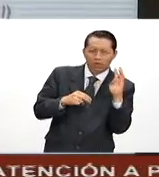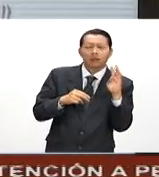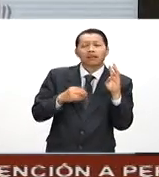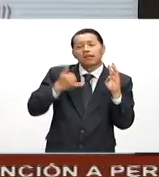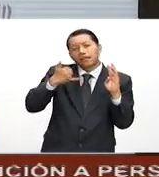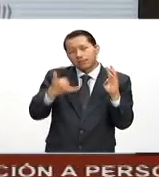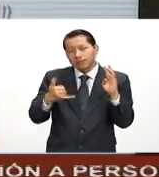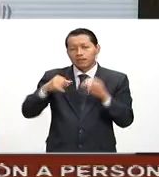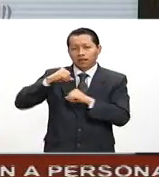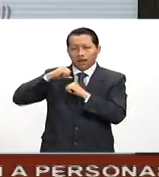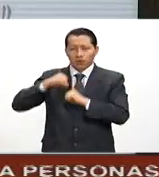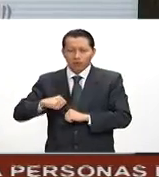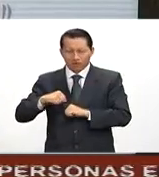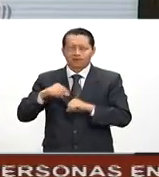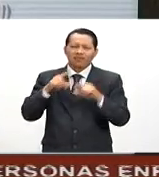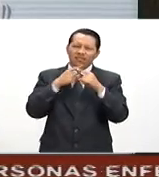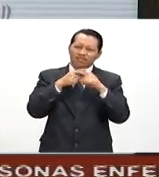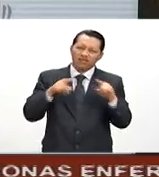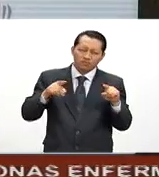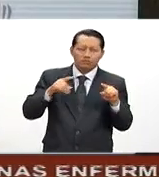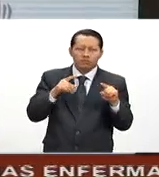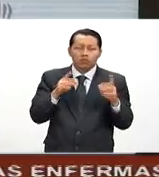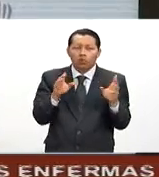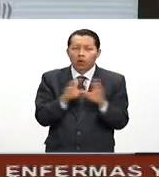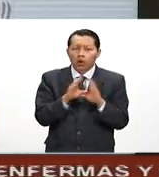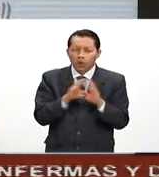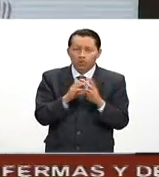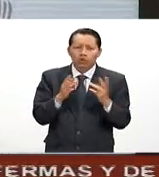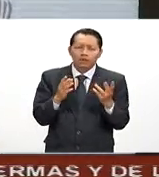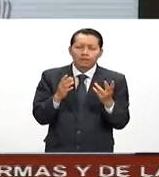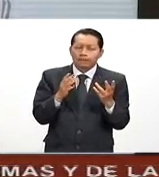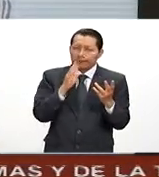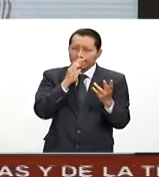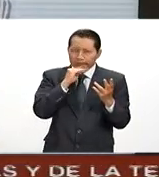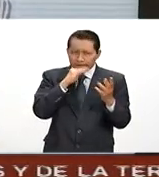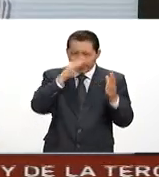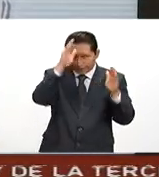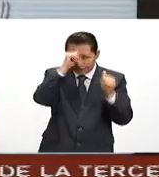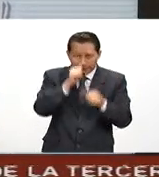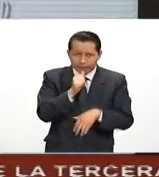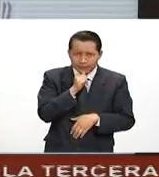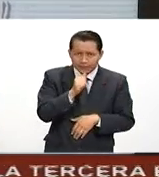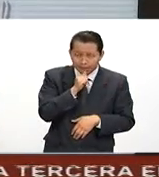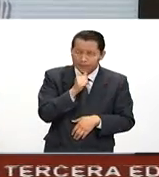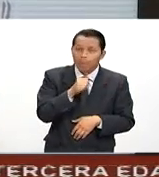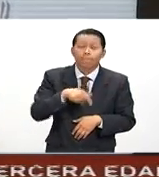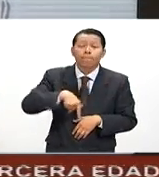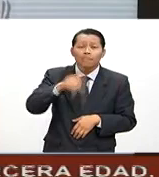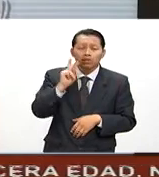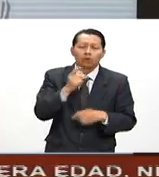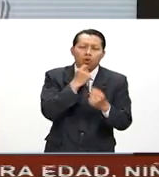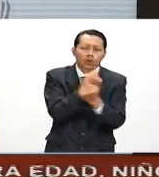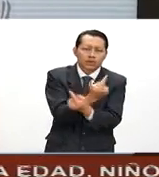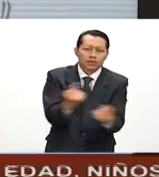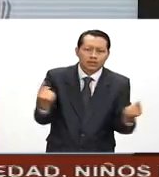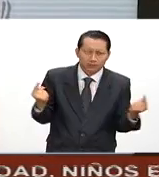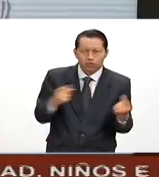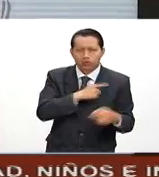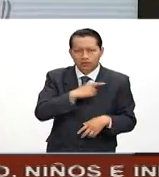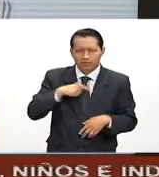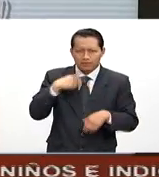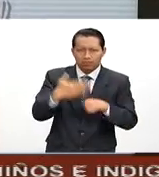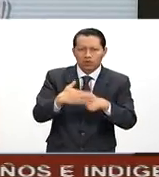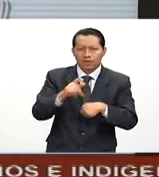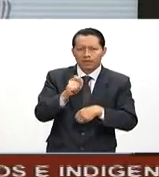autoridades. Eso no lo podemos permitir. Los niños tienen que estar en las escuelas y tienen, ahora que regresamos a clases el